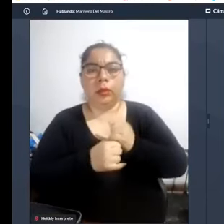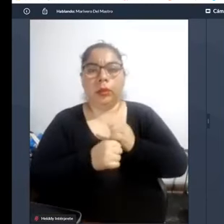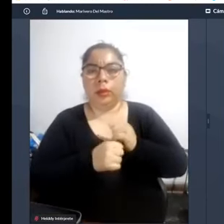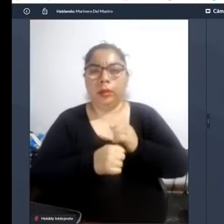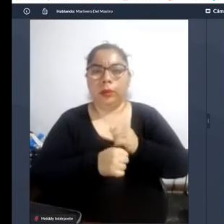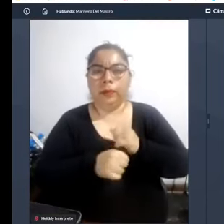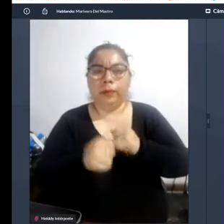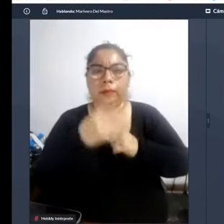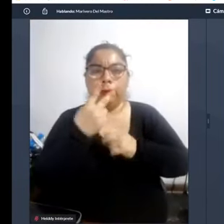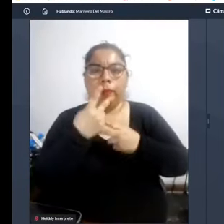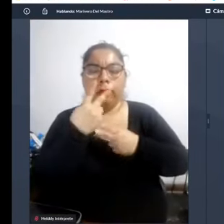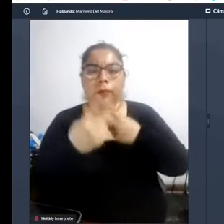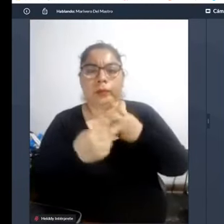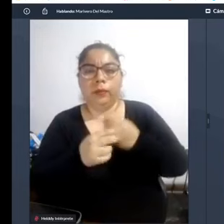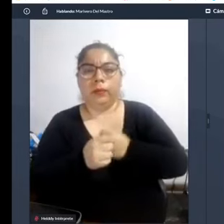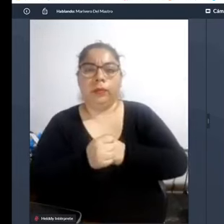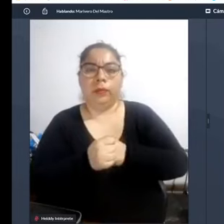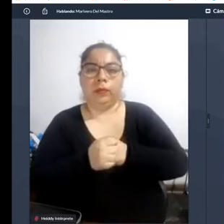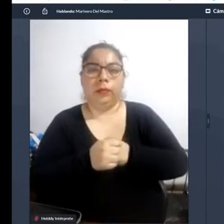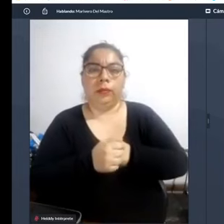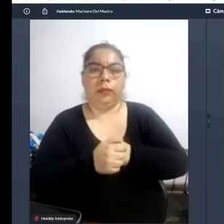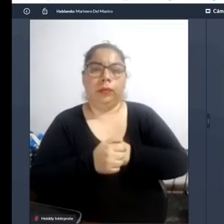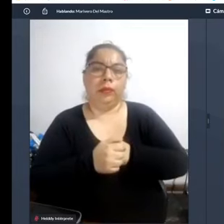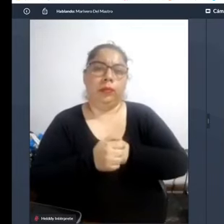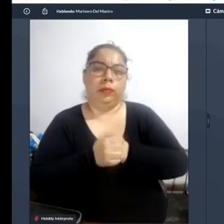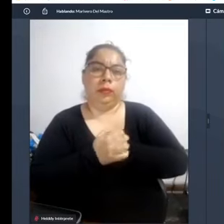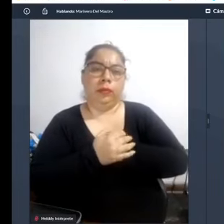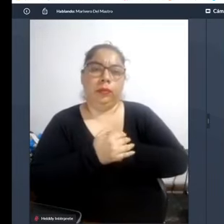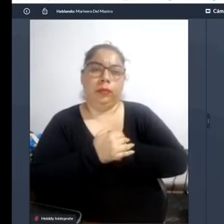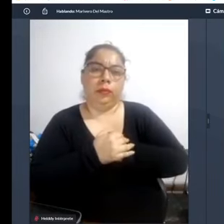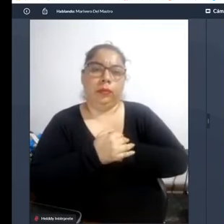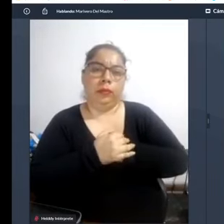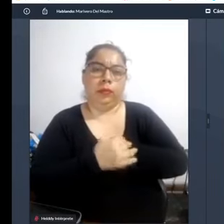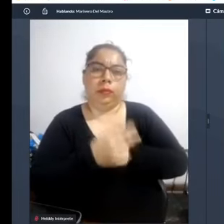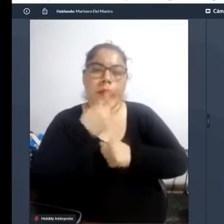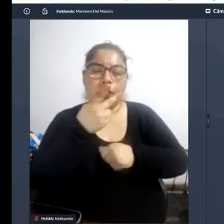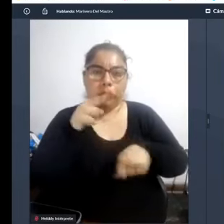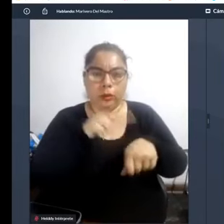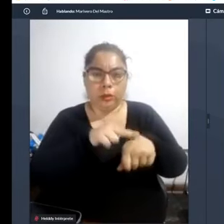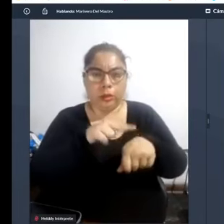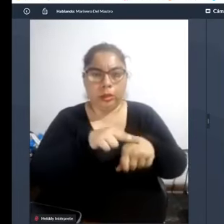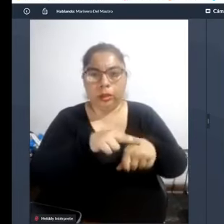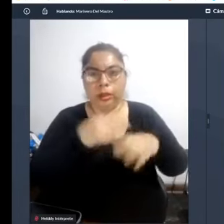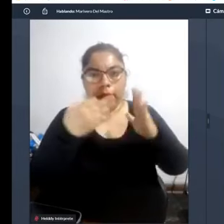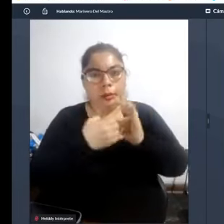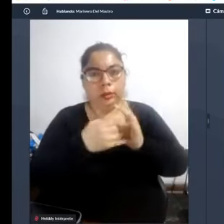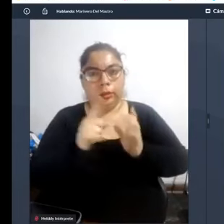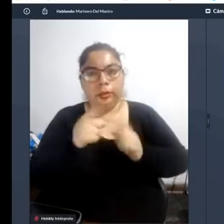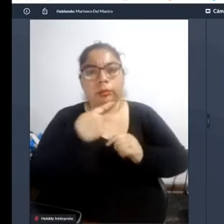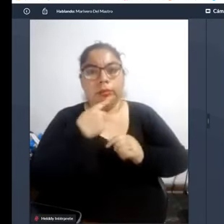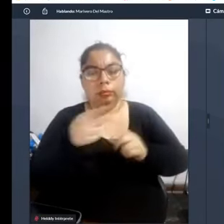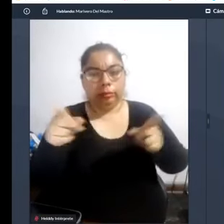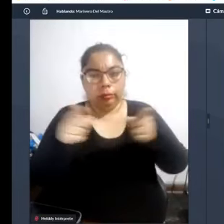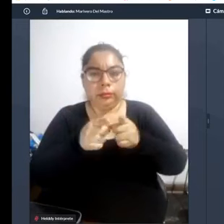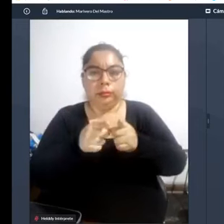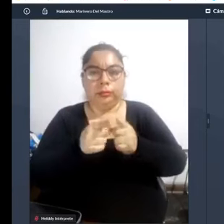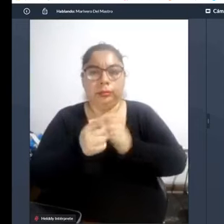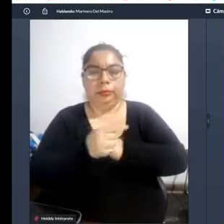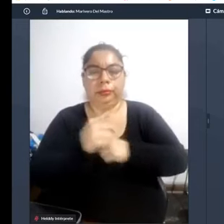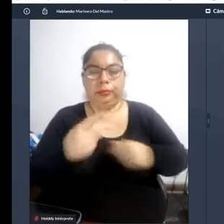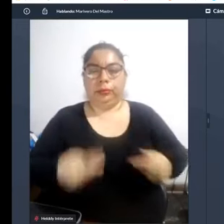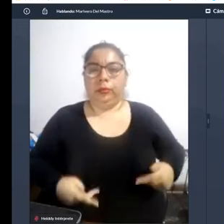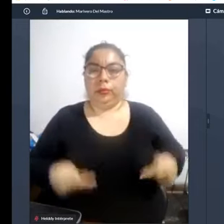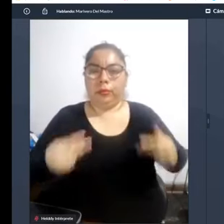para que sean realmente normas efectivas y se concreticen en la vida de